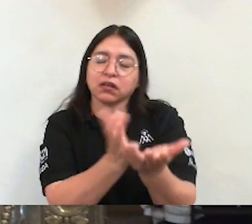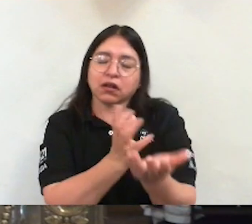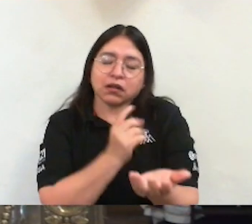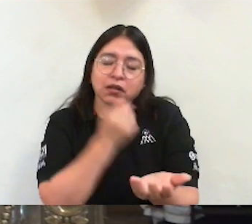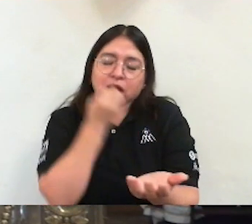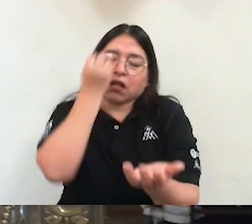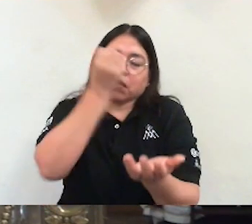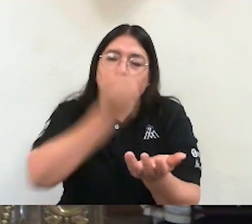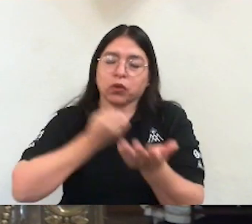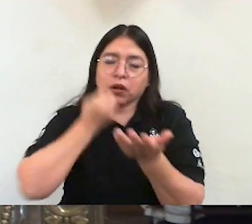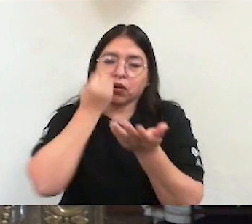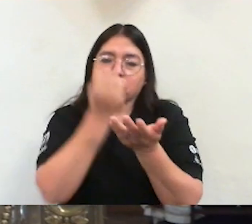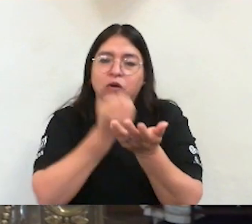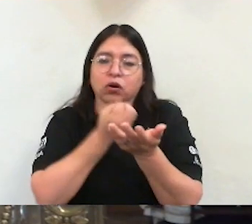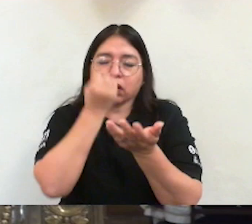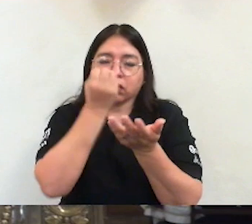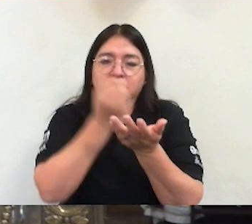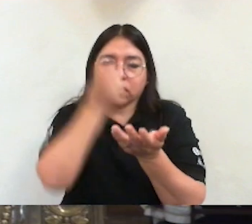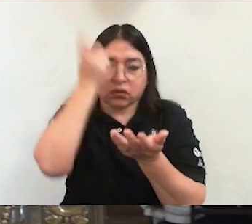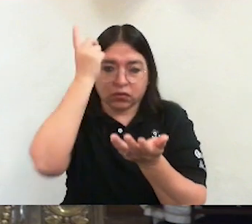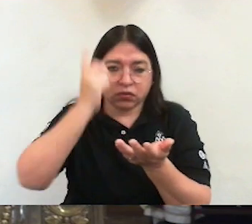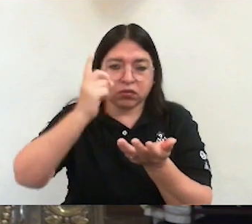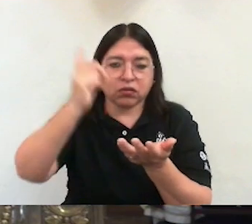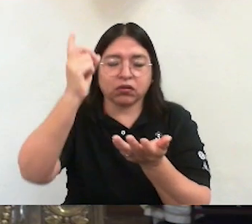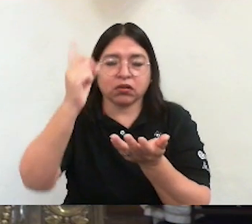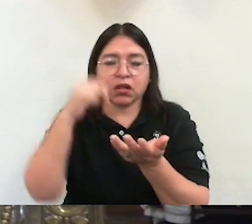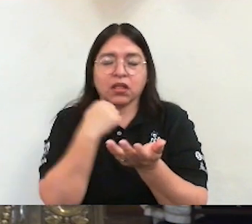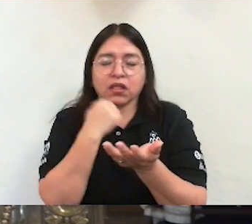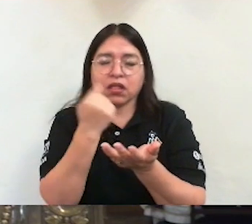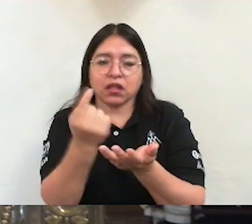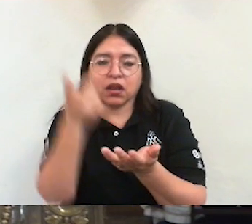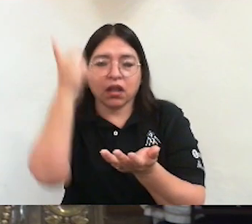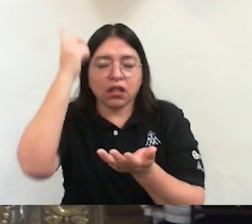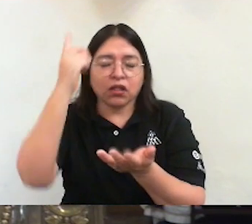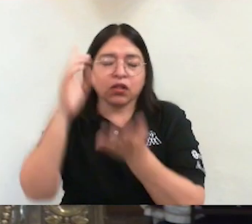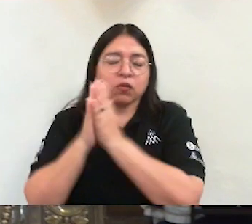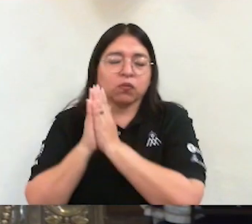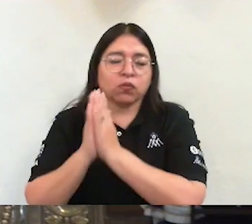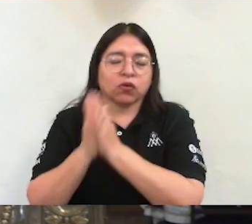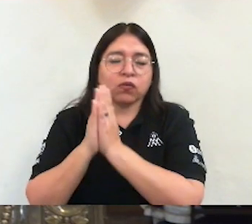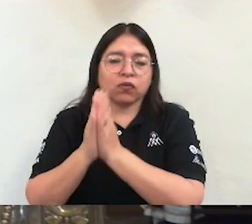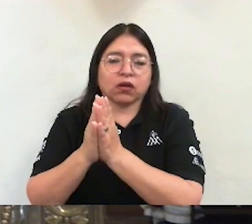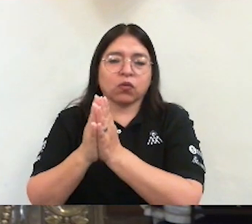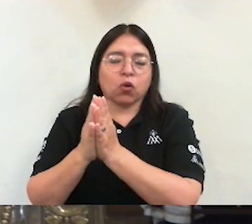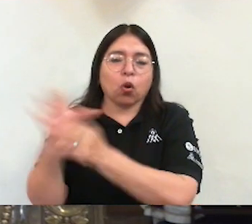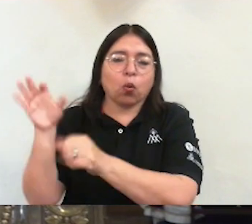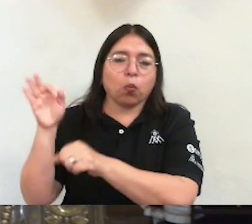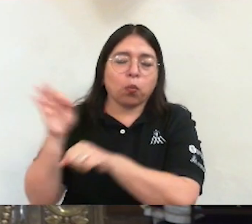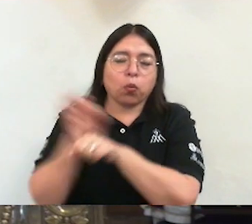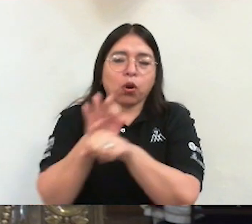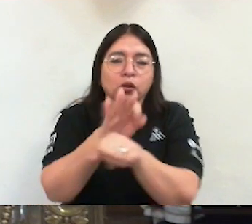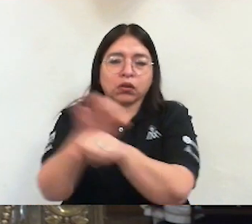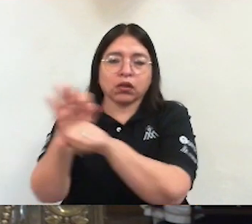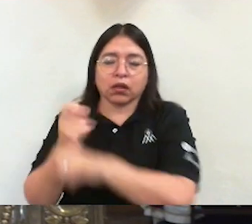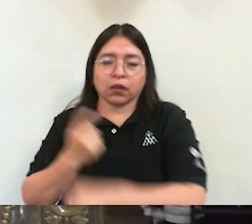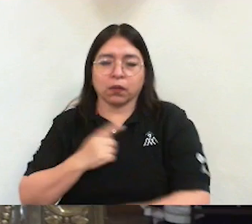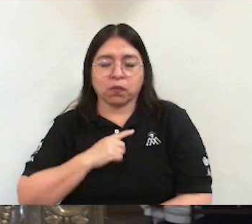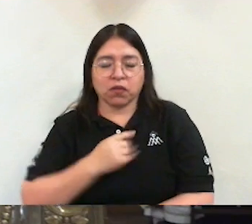Tenemos que agarrarnos de Dios. Tenemos que mirar